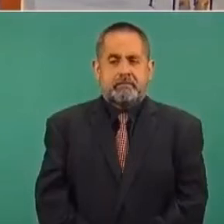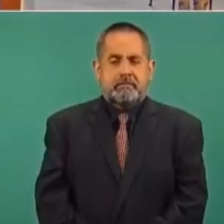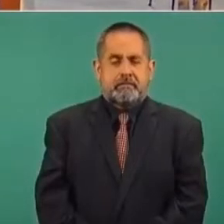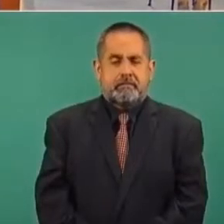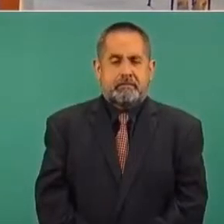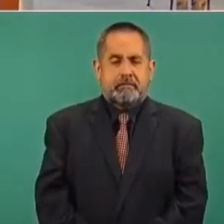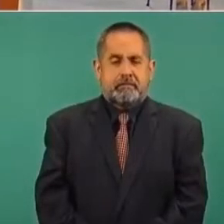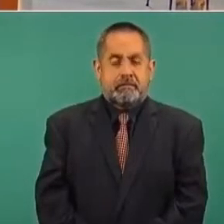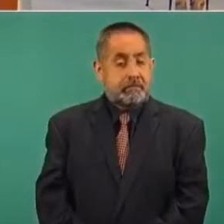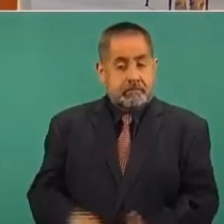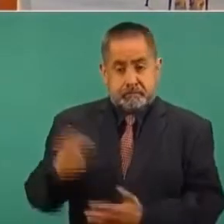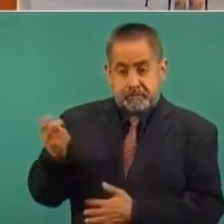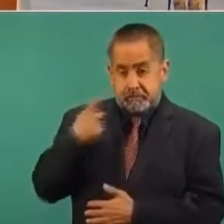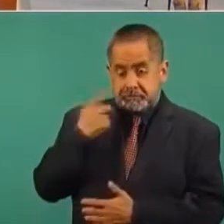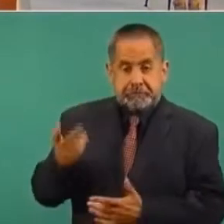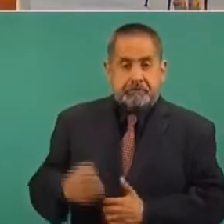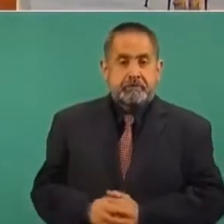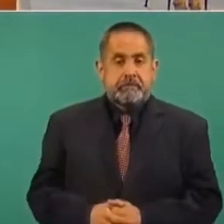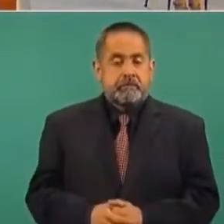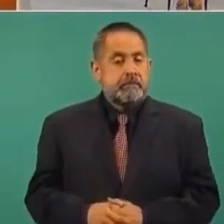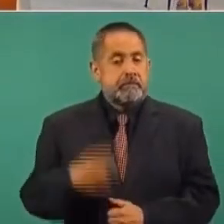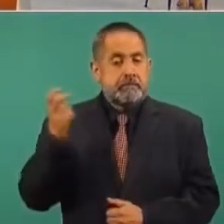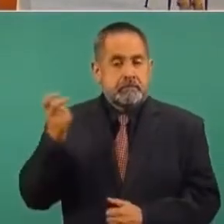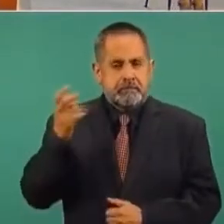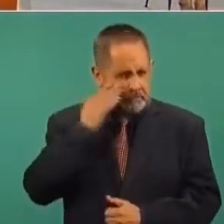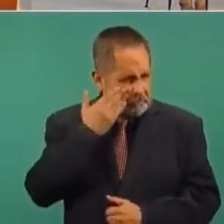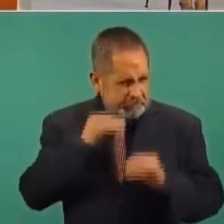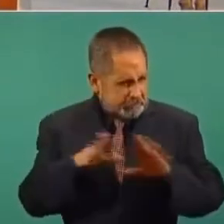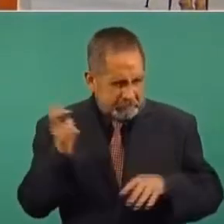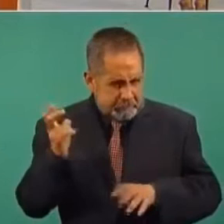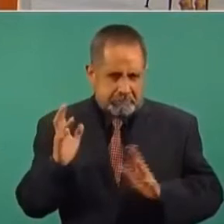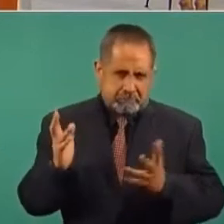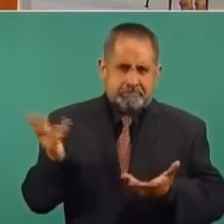Ahí está, esto lo de Félix, ¿no? Sí,